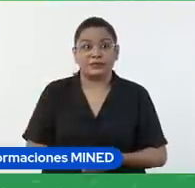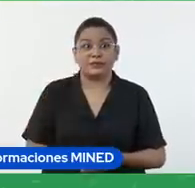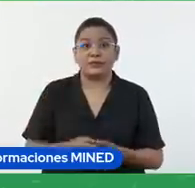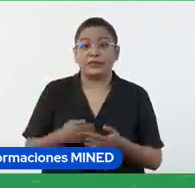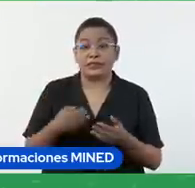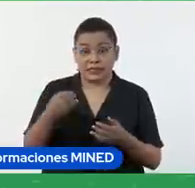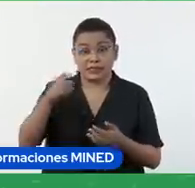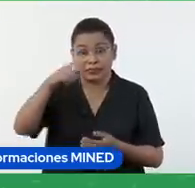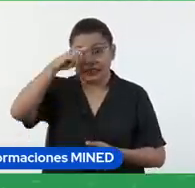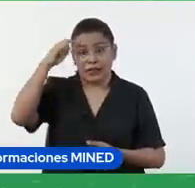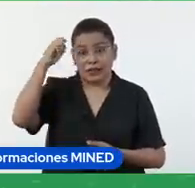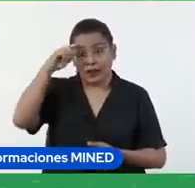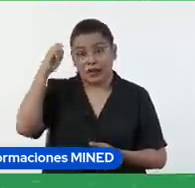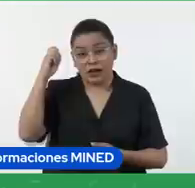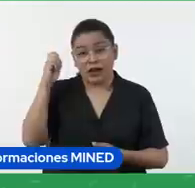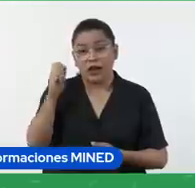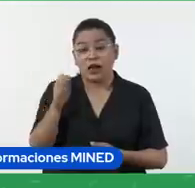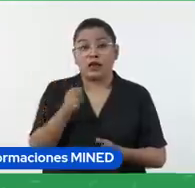enlace.